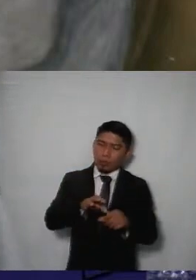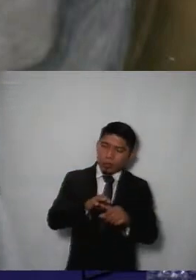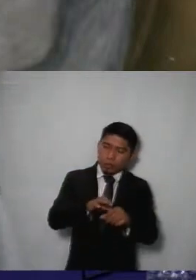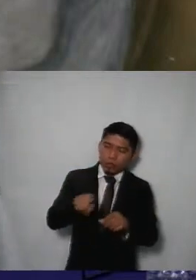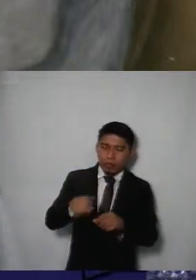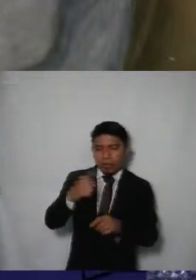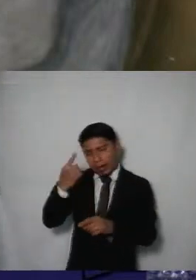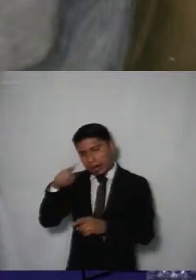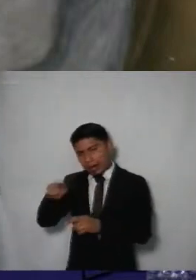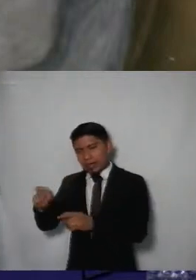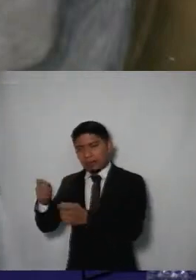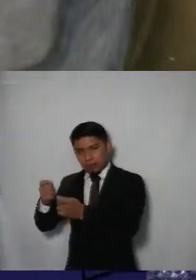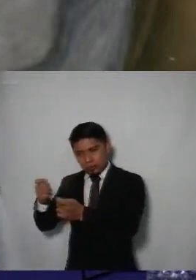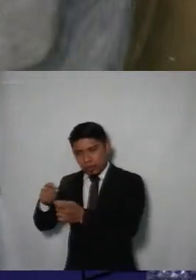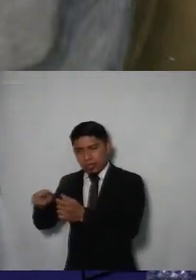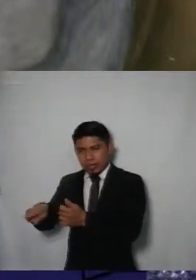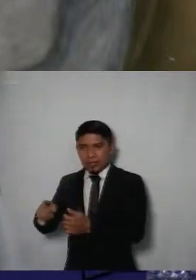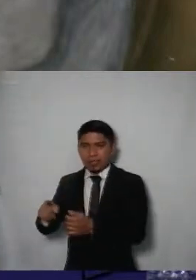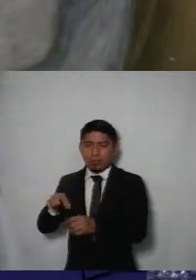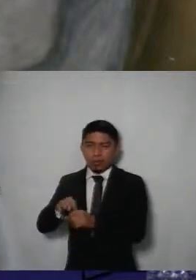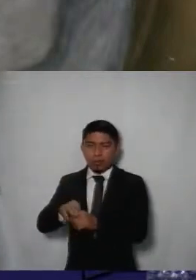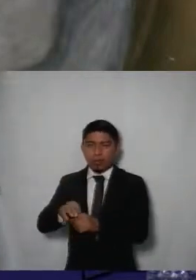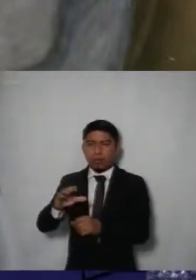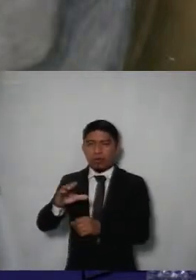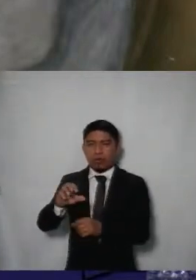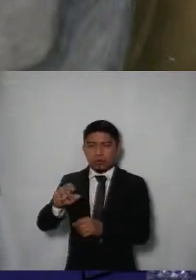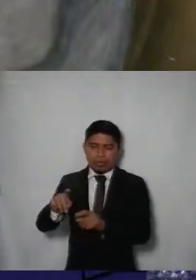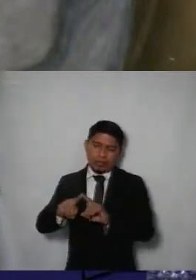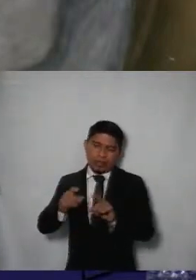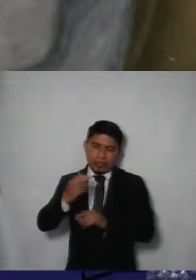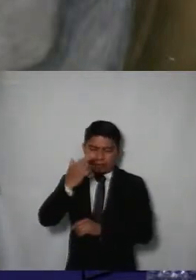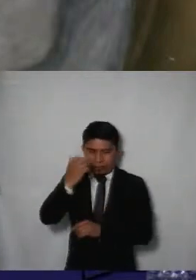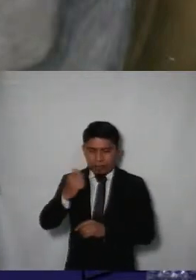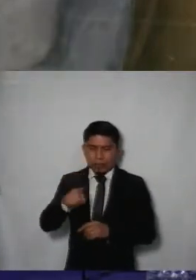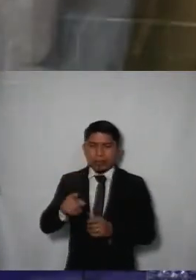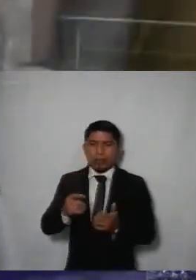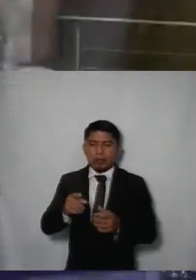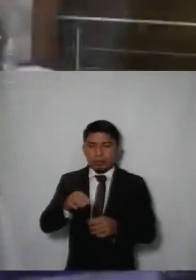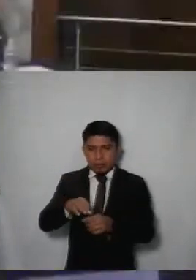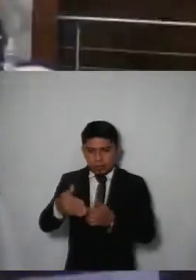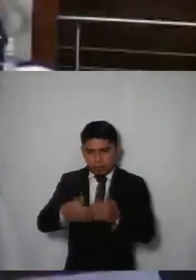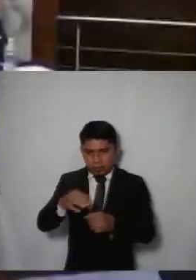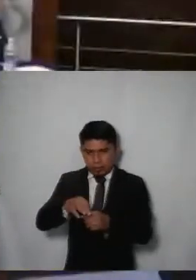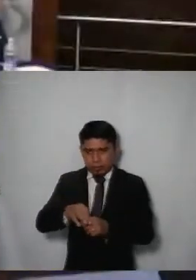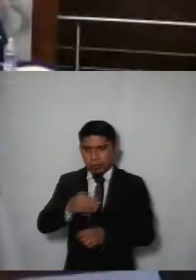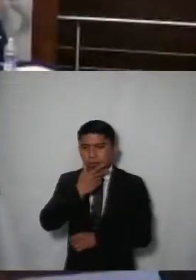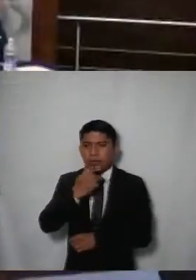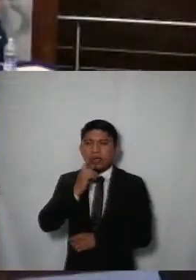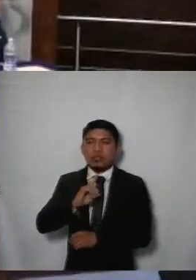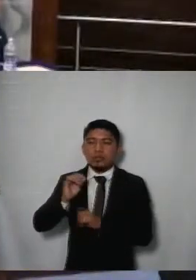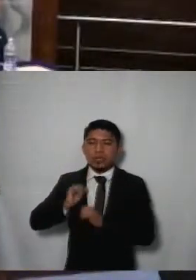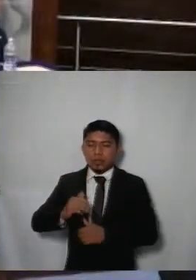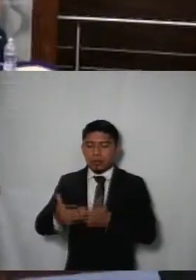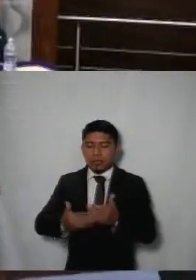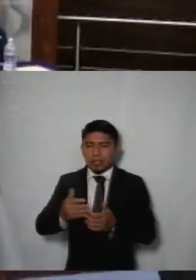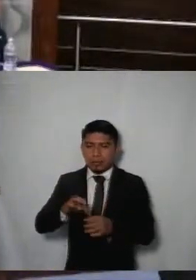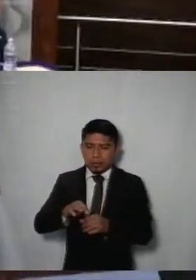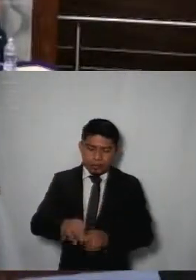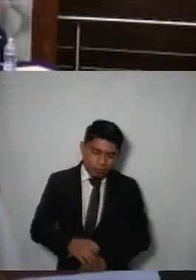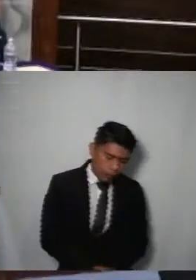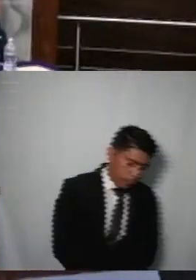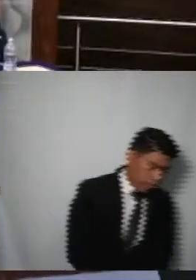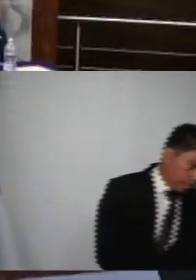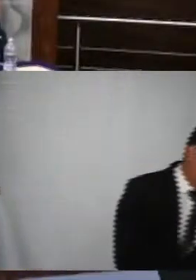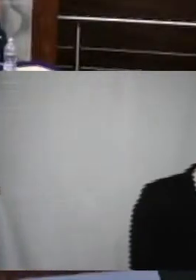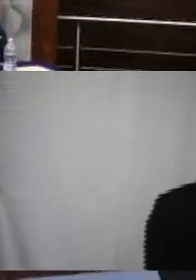con un voto concurrente adelante si no hay alguna otra intervención adelante con la votación comisionadas y comisionados procederé a